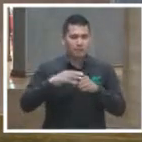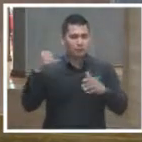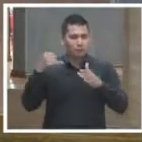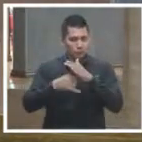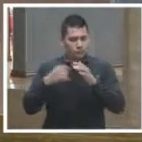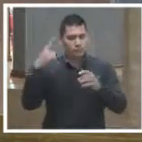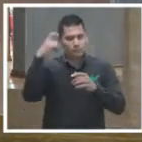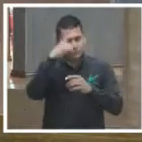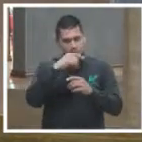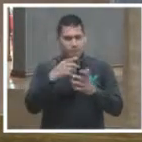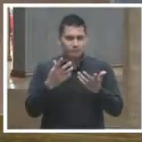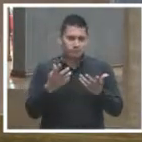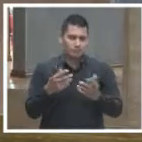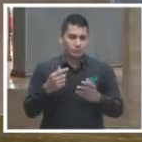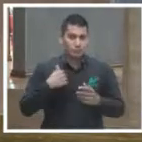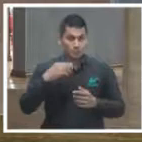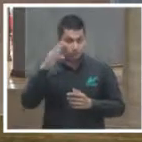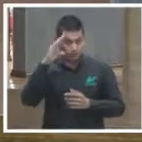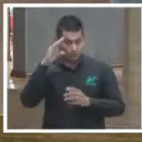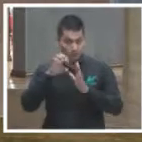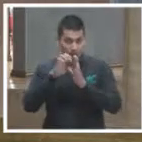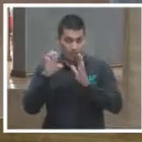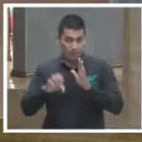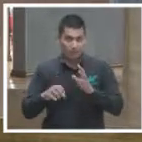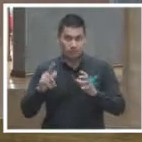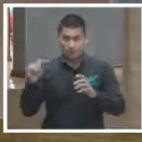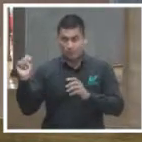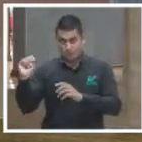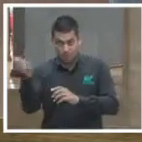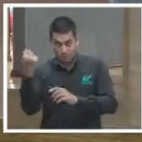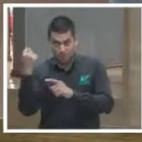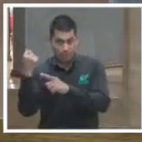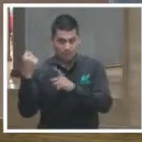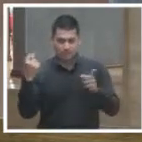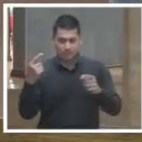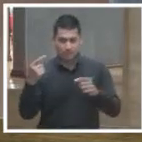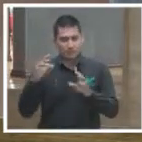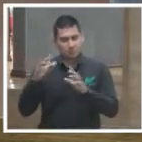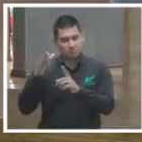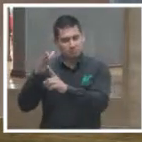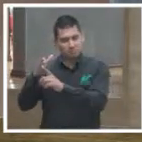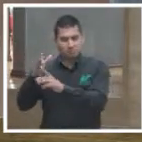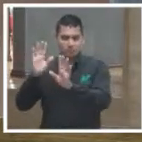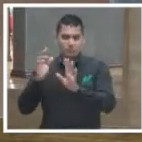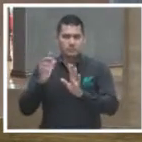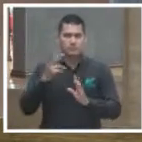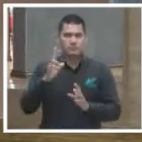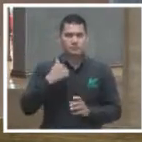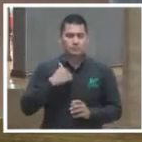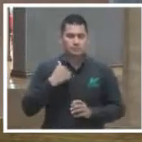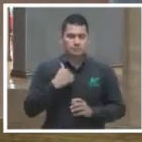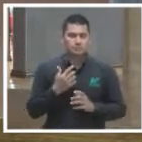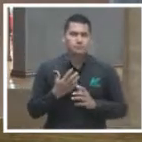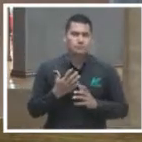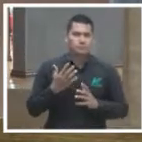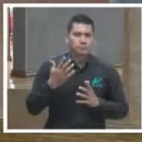compleja que solo pensarlo en términos de tecnología pero pues yo más bien